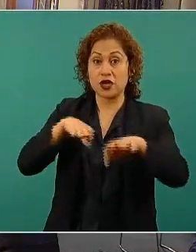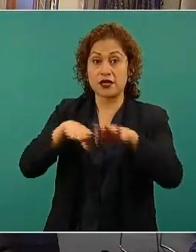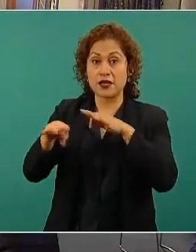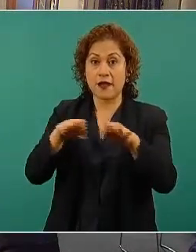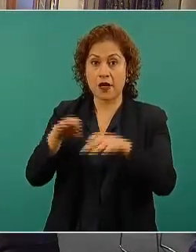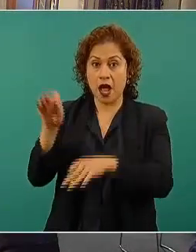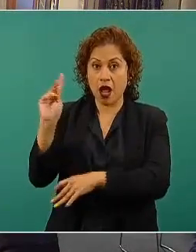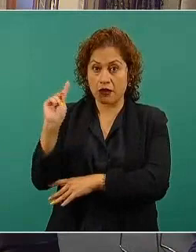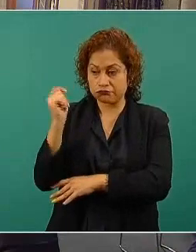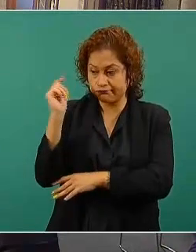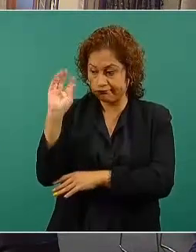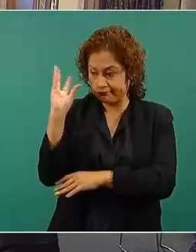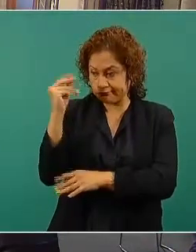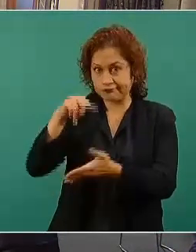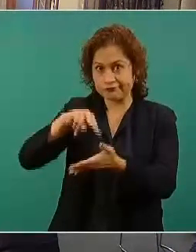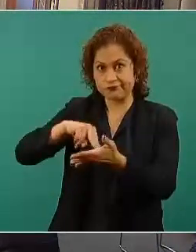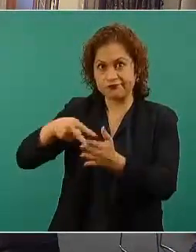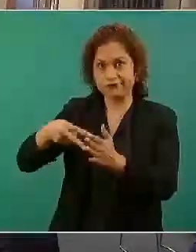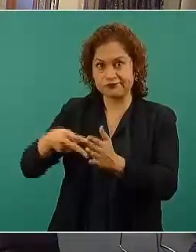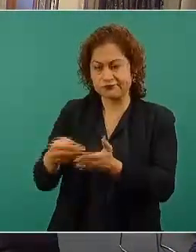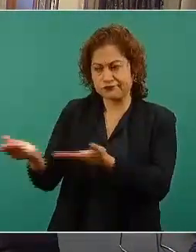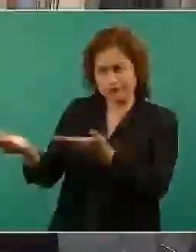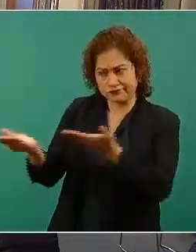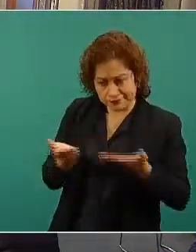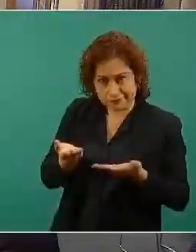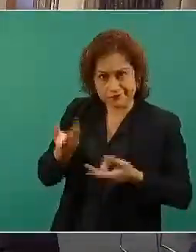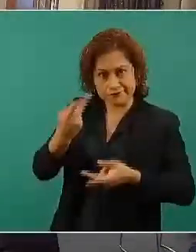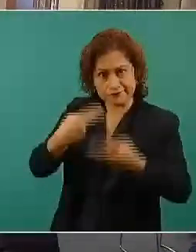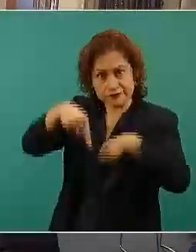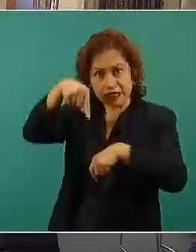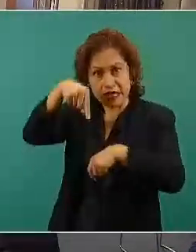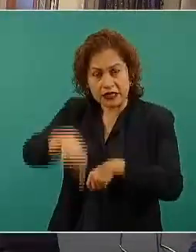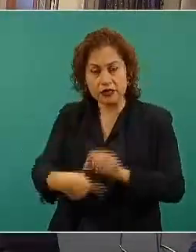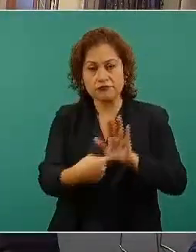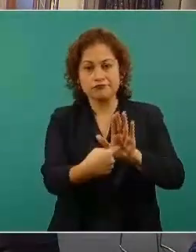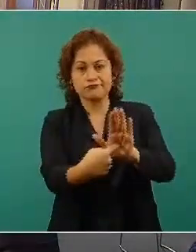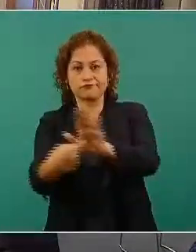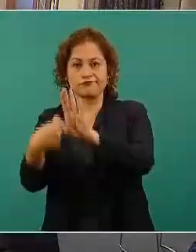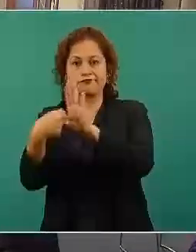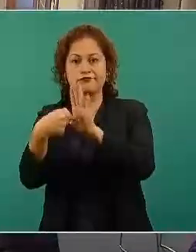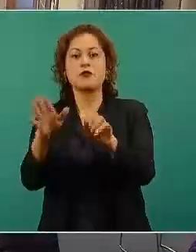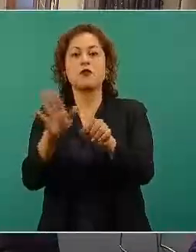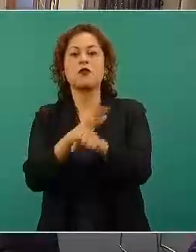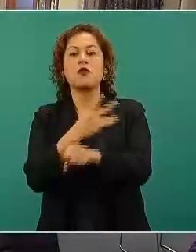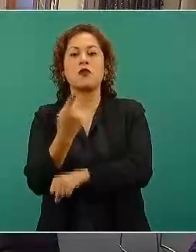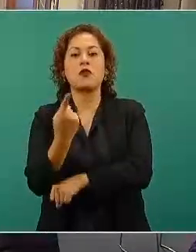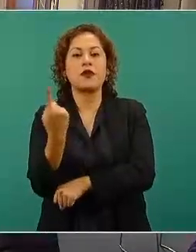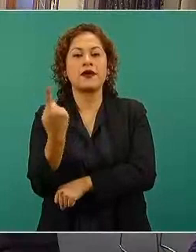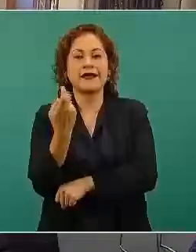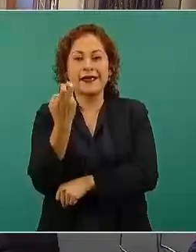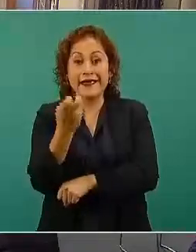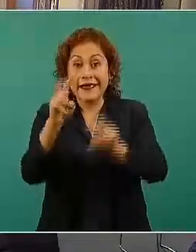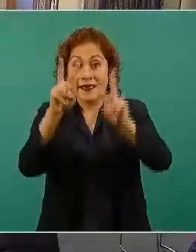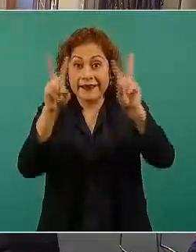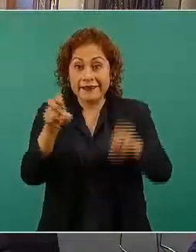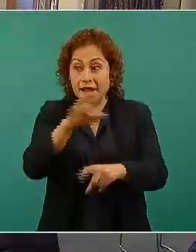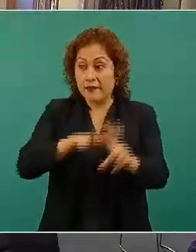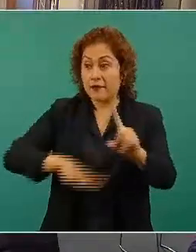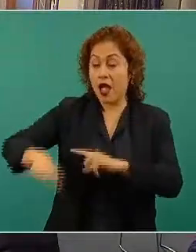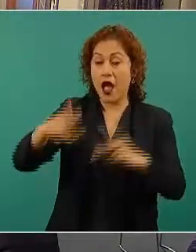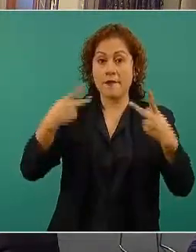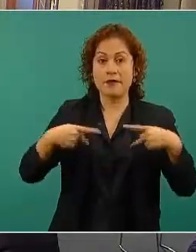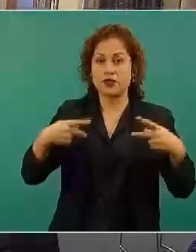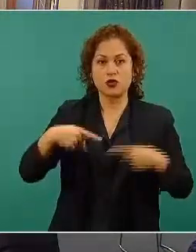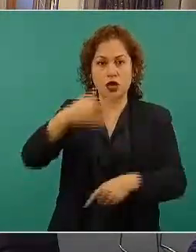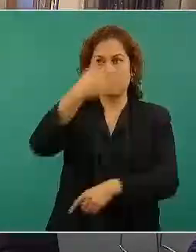ciudadanos porque esto no lo sabía la gente como los medios de comunicación estaban